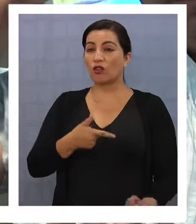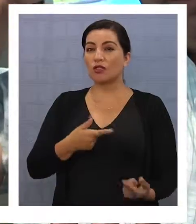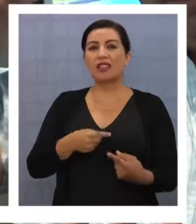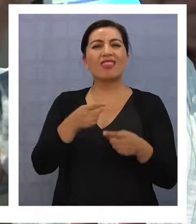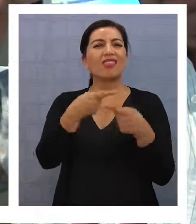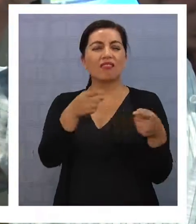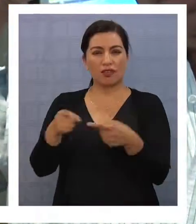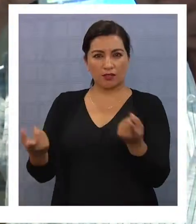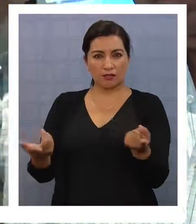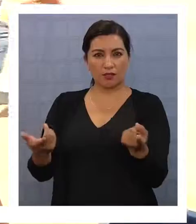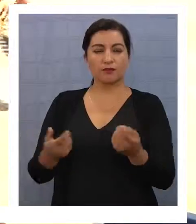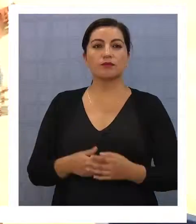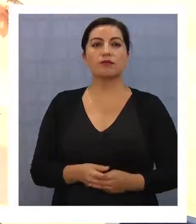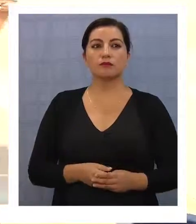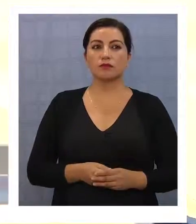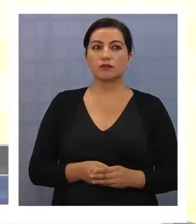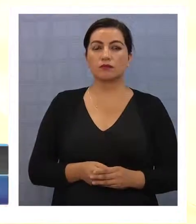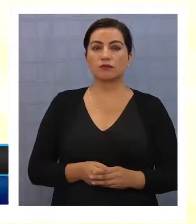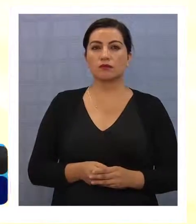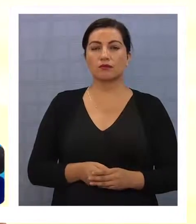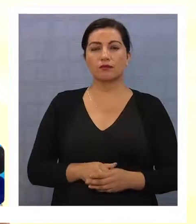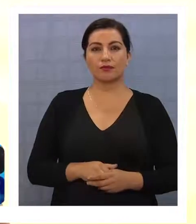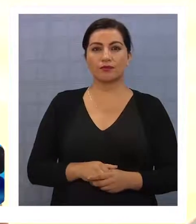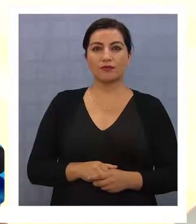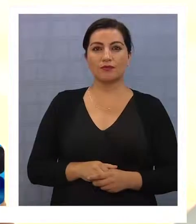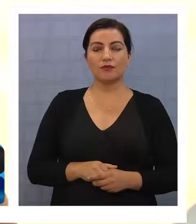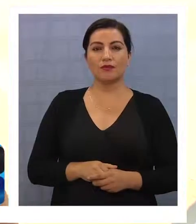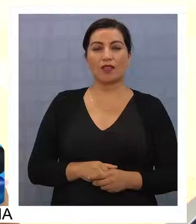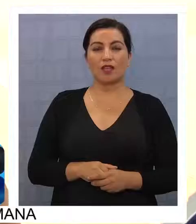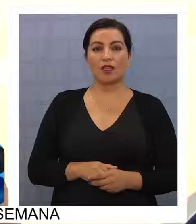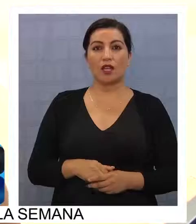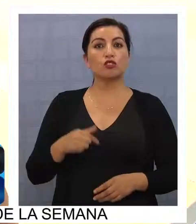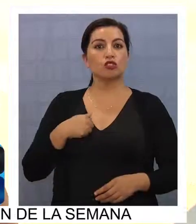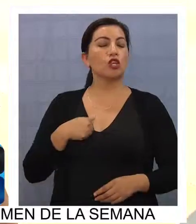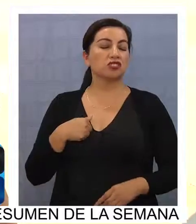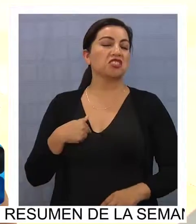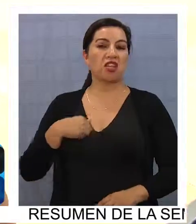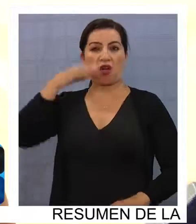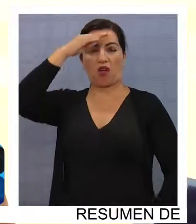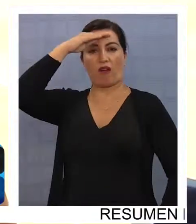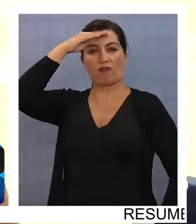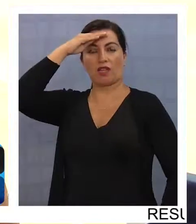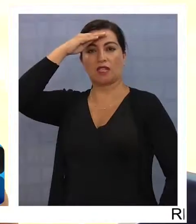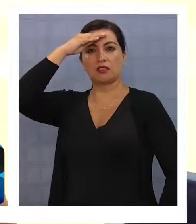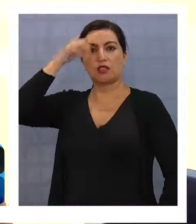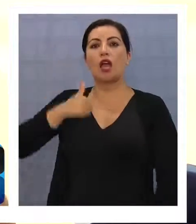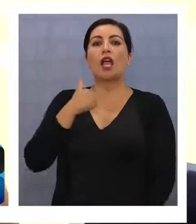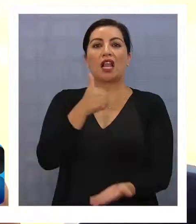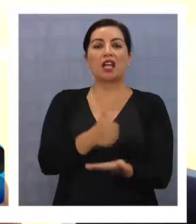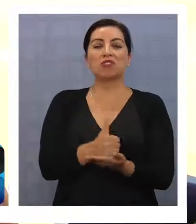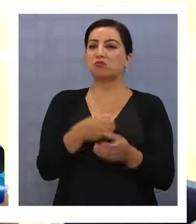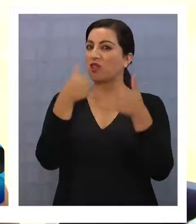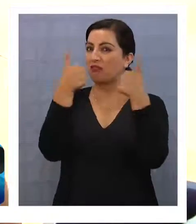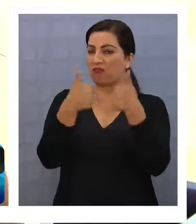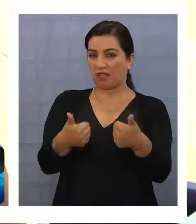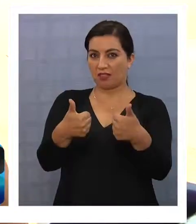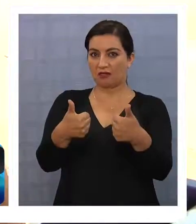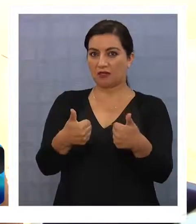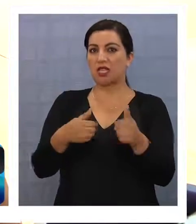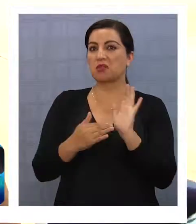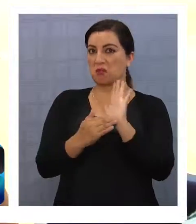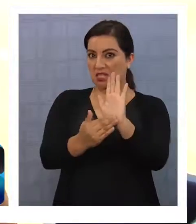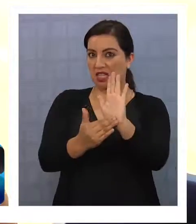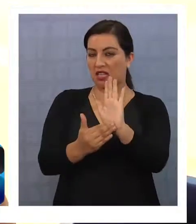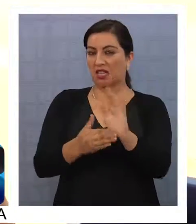son diversas. Del uno porque yo soy devota de mi alcalde, me parece muy bien que se presente.